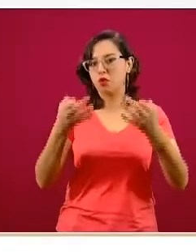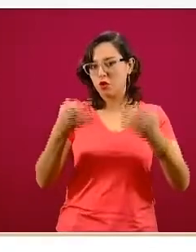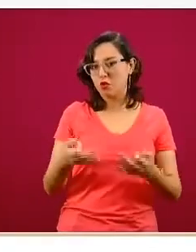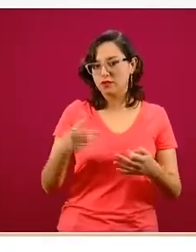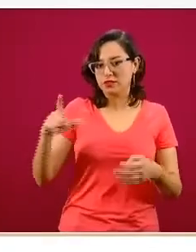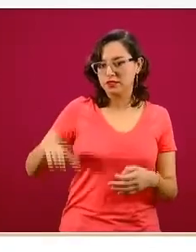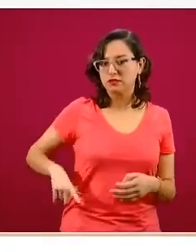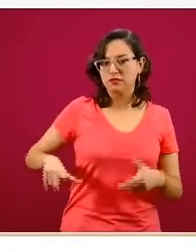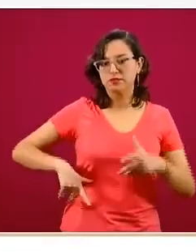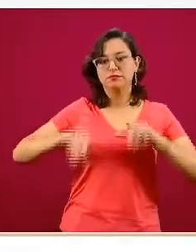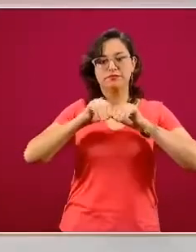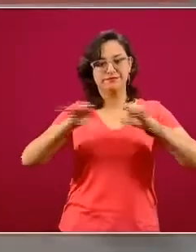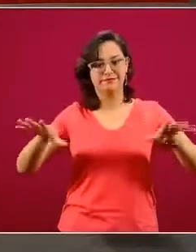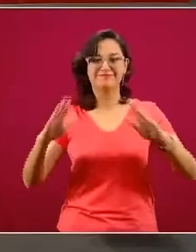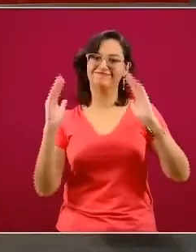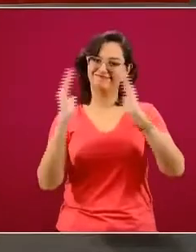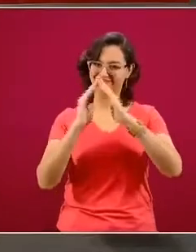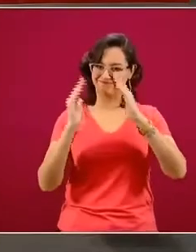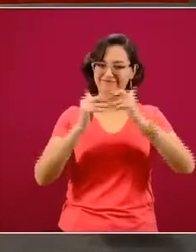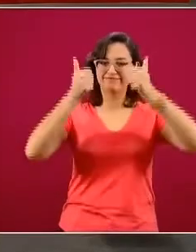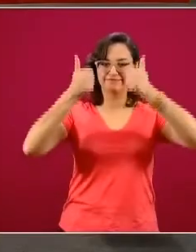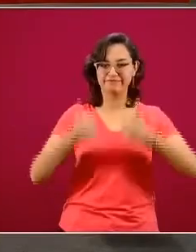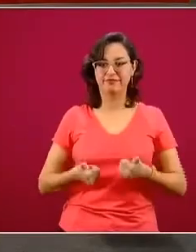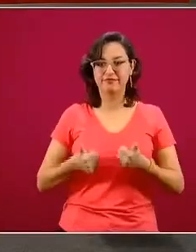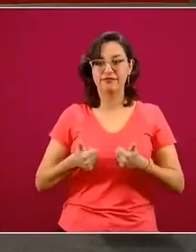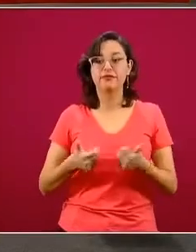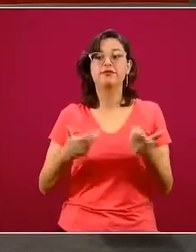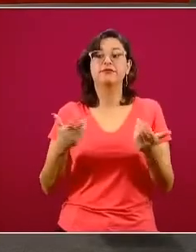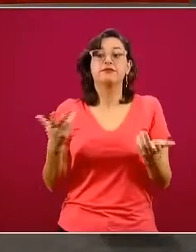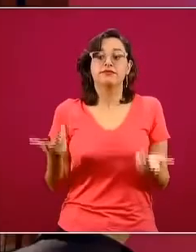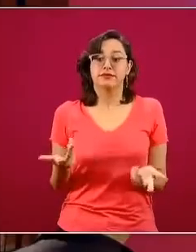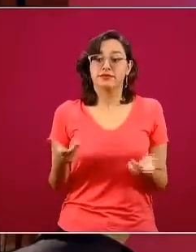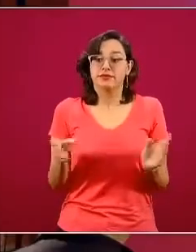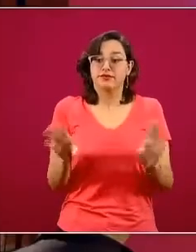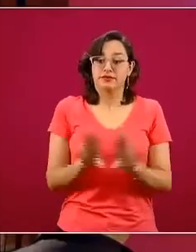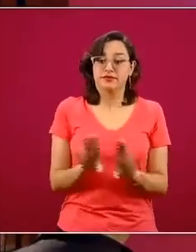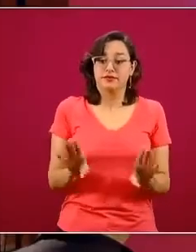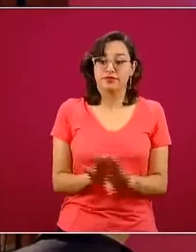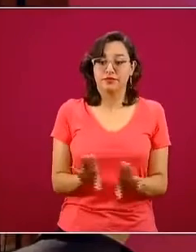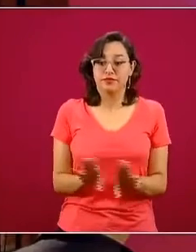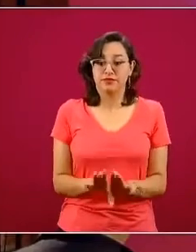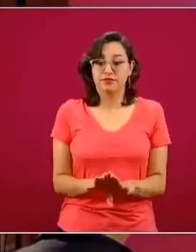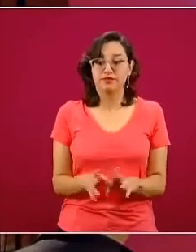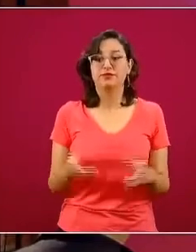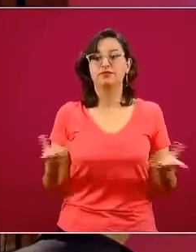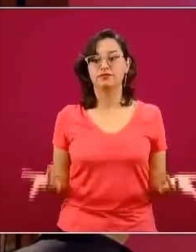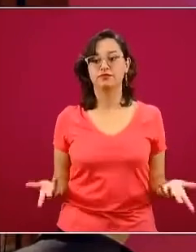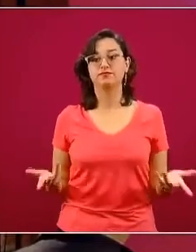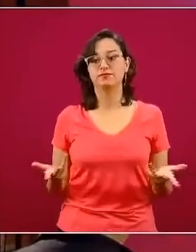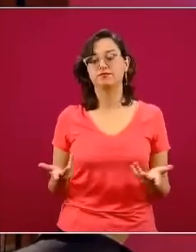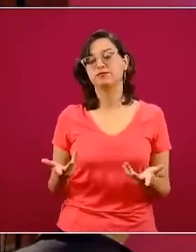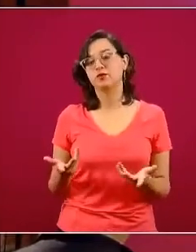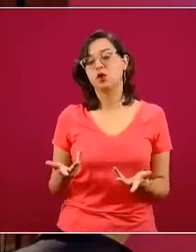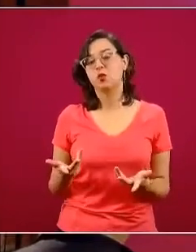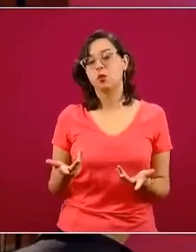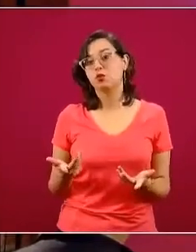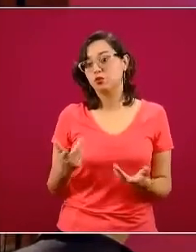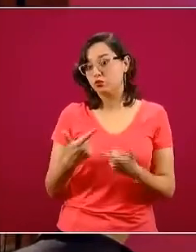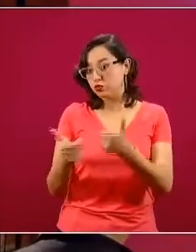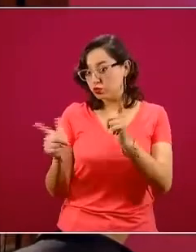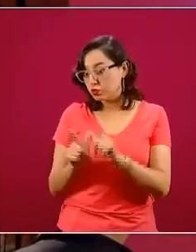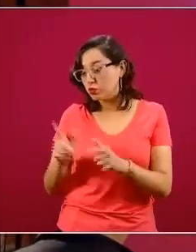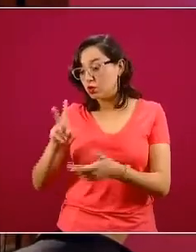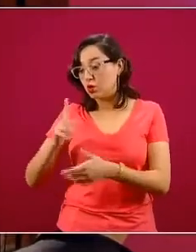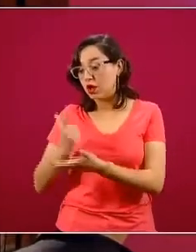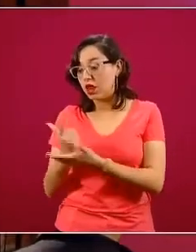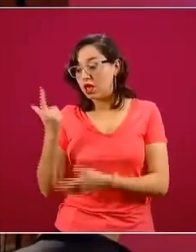gobierno a quedarse en casa. Y quedarse en casa, sobre todo, si formamos parte de un grupo de riesgo, si tenemos más